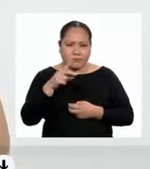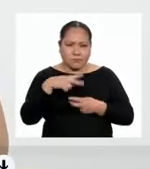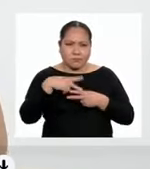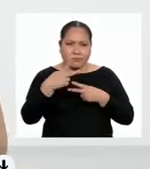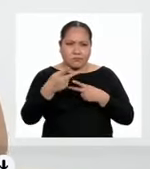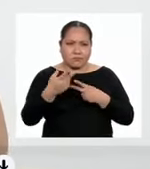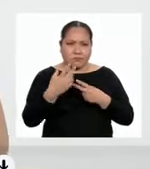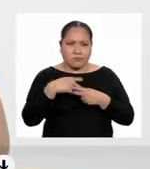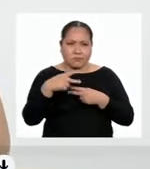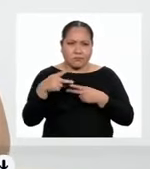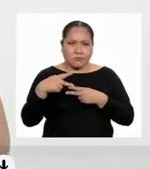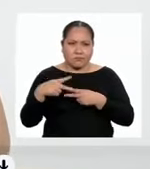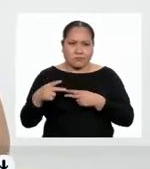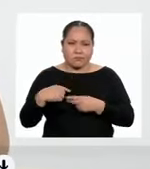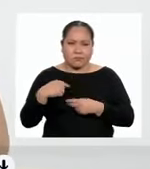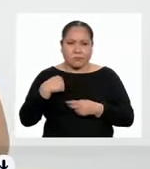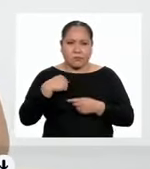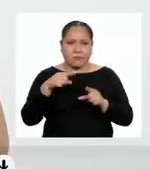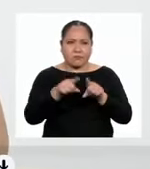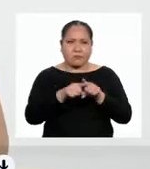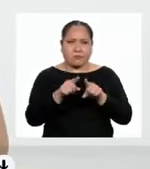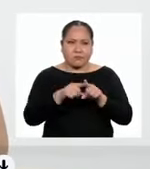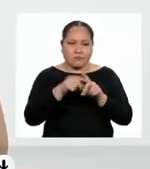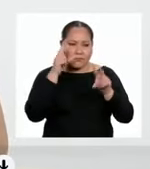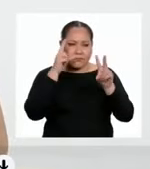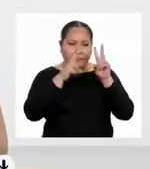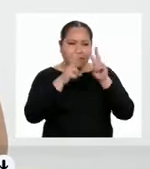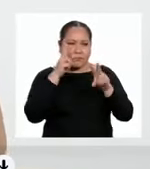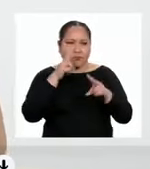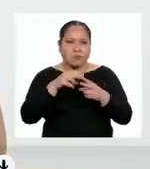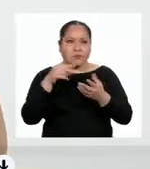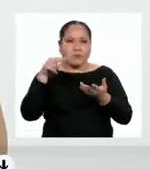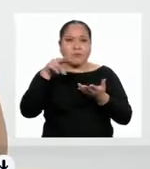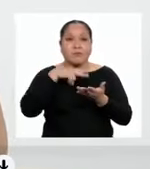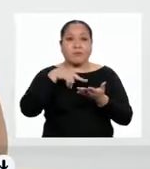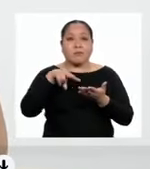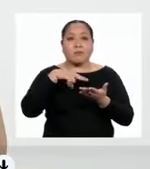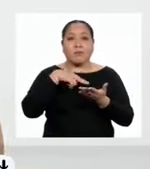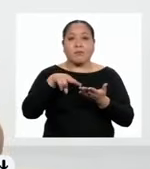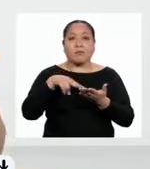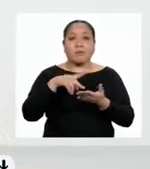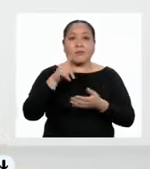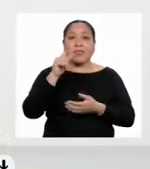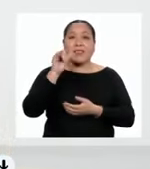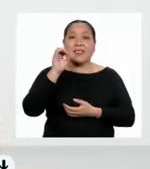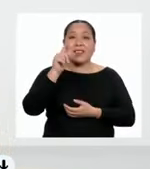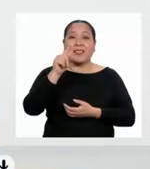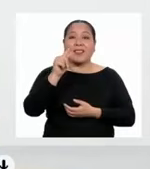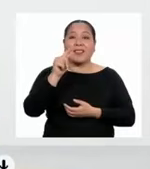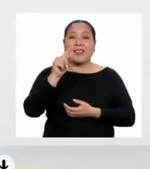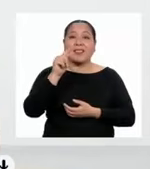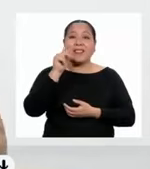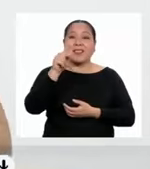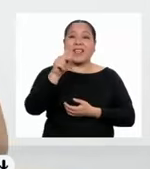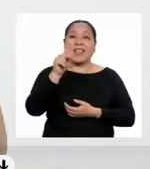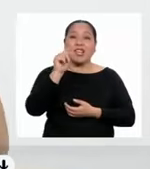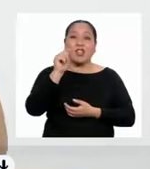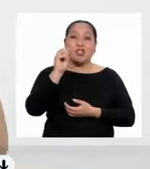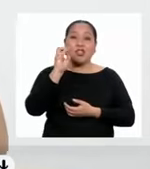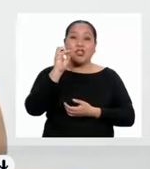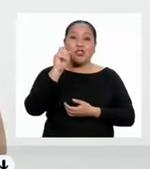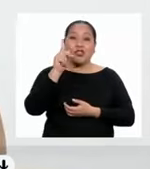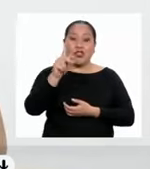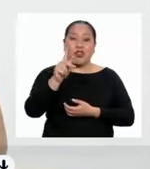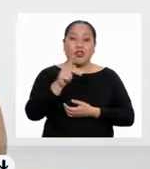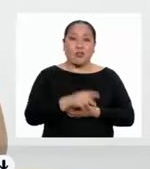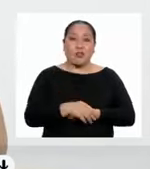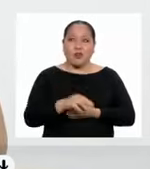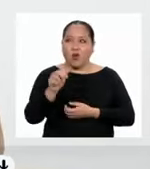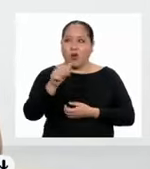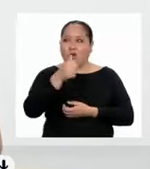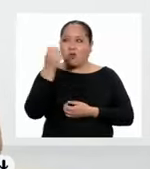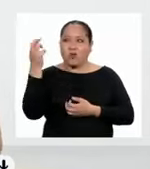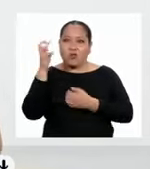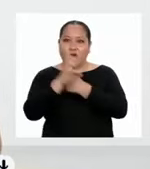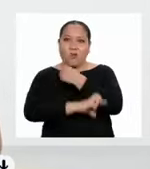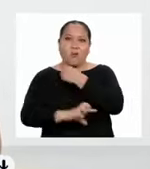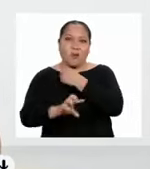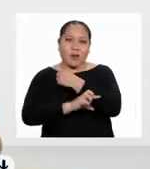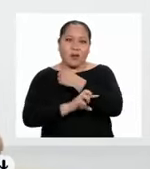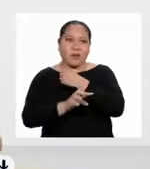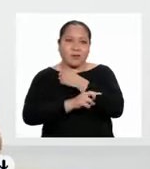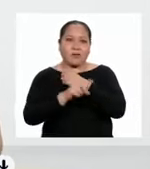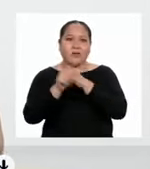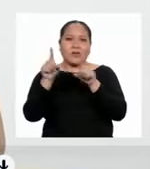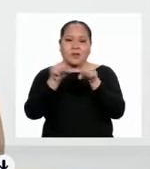barrio. Yo justo acababa de ver a un chico bailando huayno en TikTok y es un éxito. La gente de otros países y